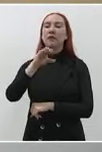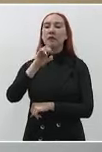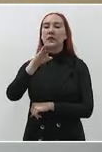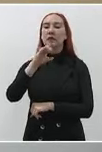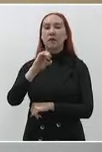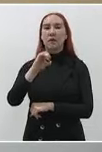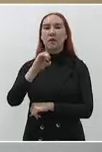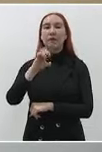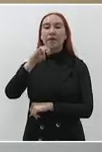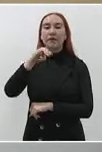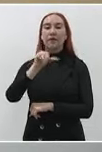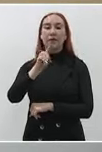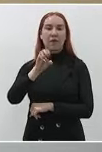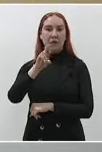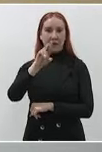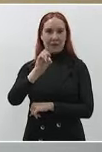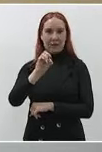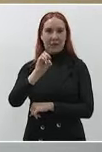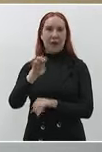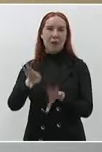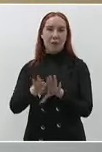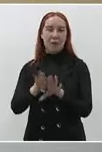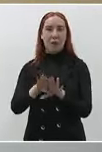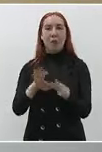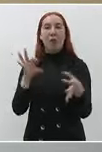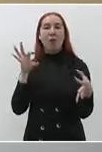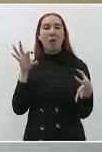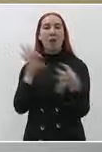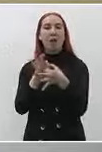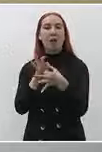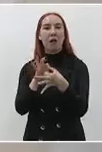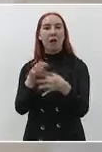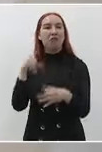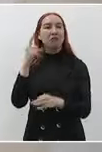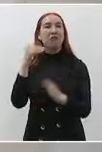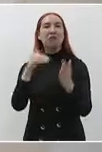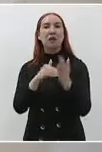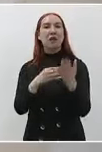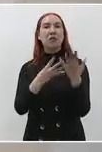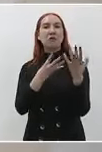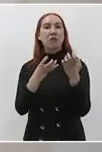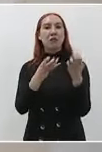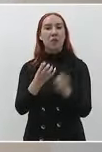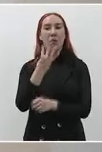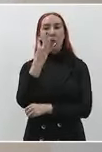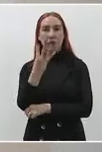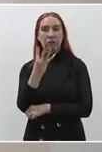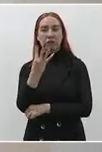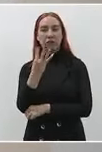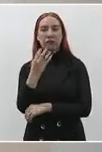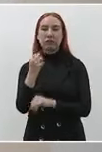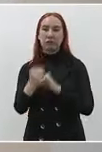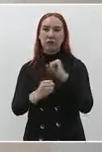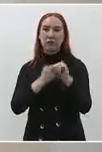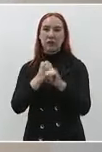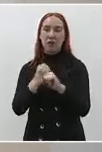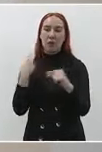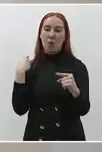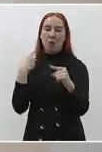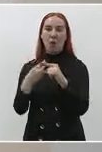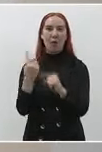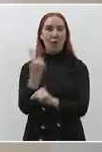1904 también Madero aportó prestó dinero para